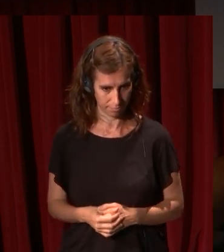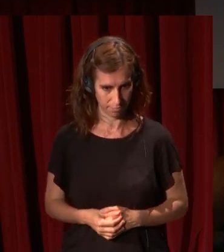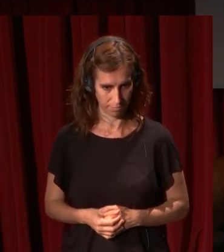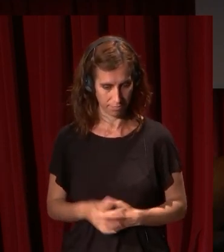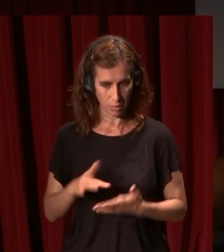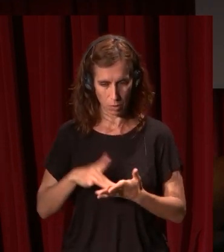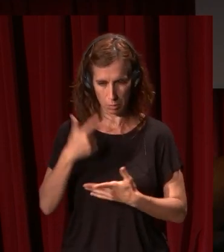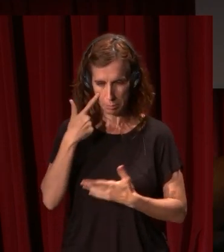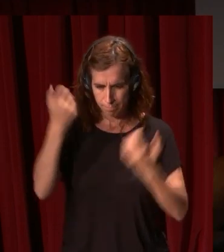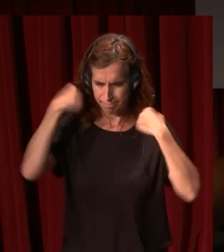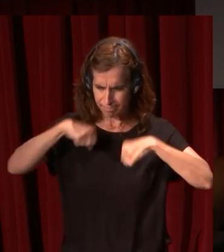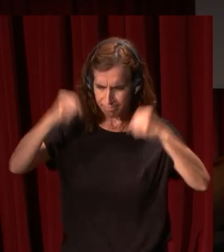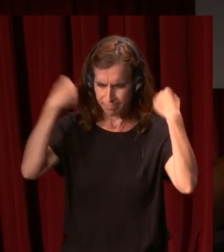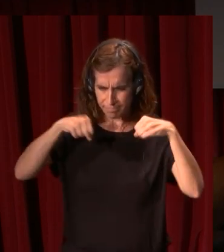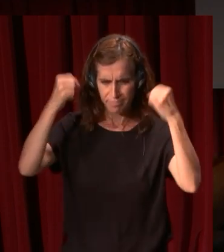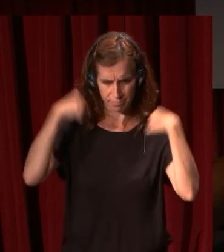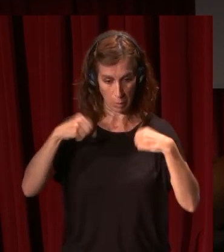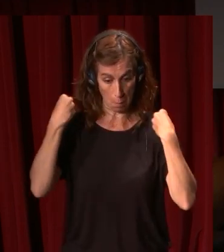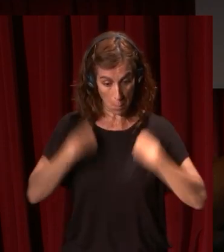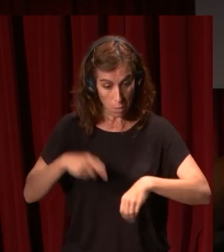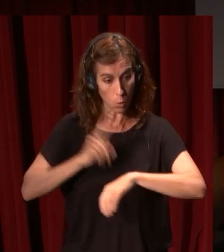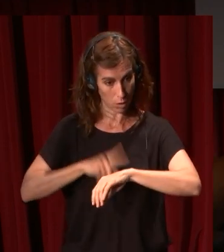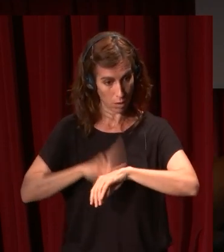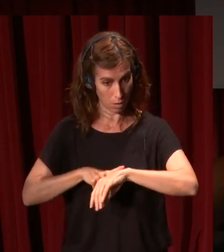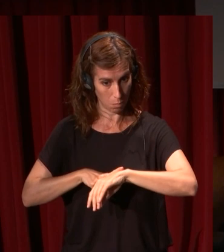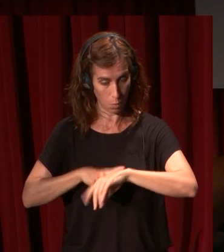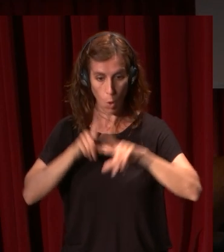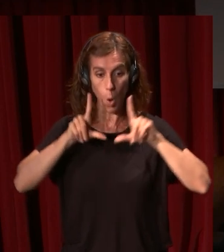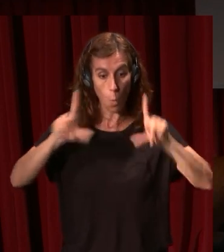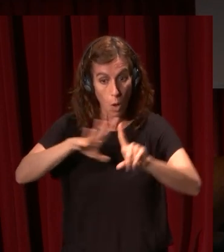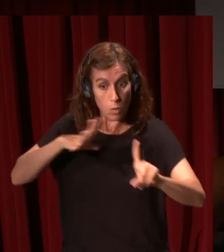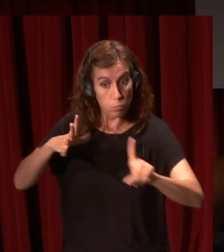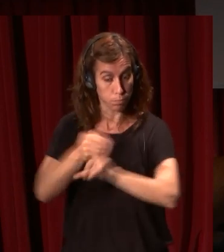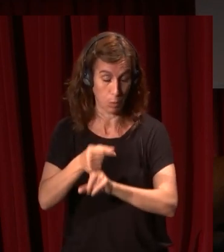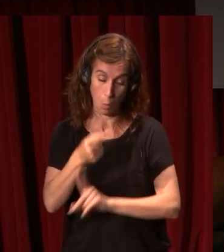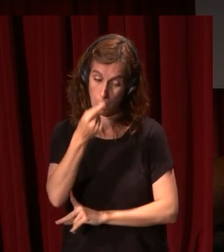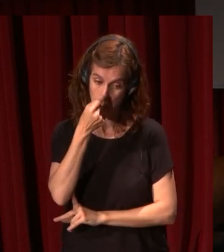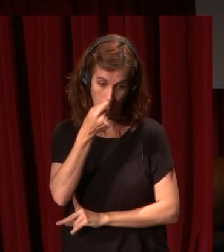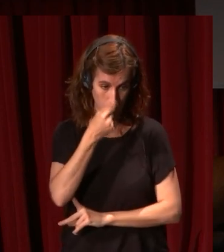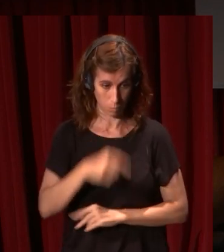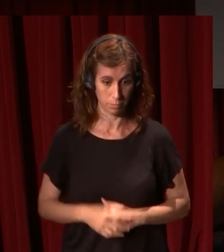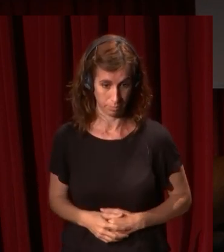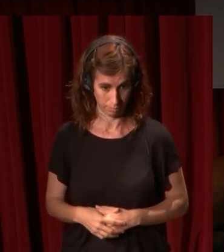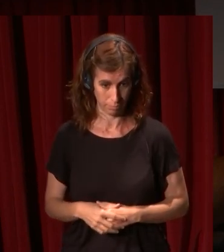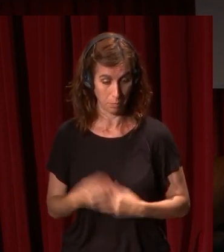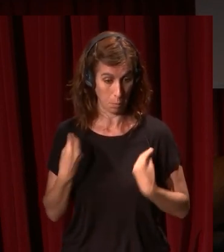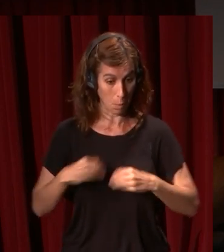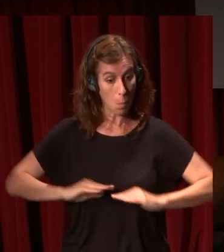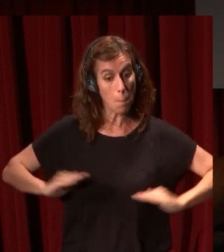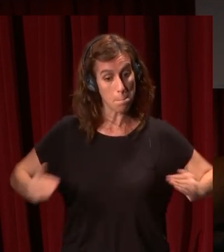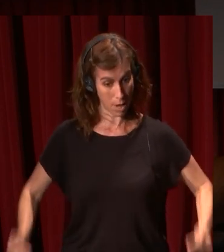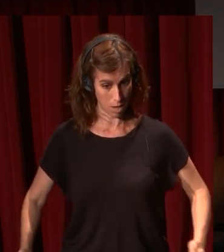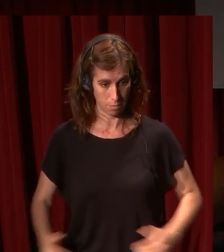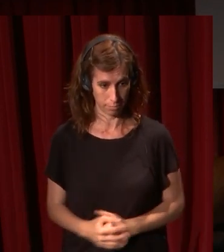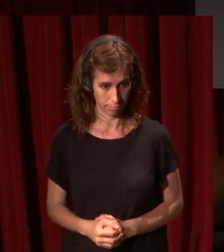ejercicio de ejecución factura al mismo tiempo pocos cuadros lo consiguen de manera más milagrosa que este Las Meninas obviamente es uno de